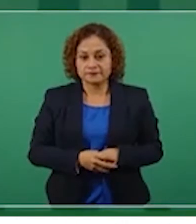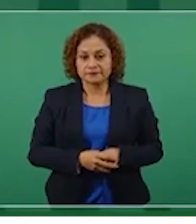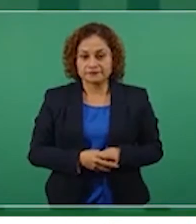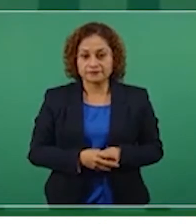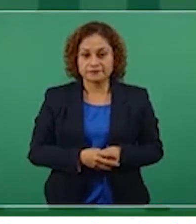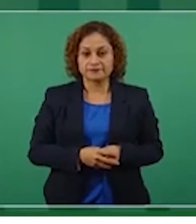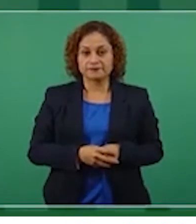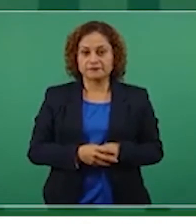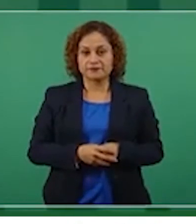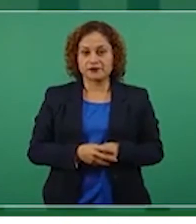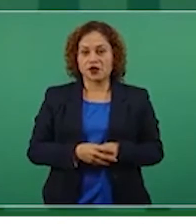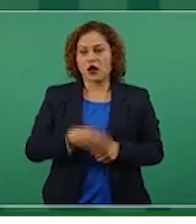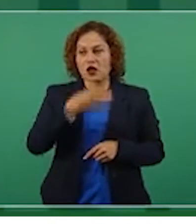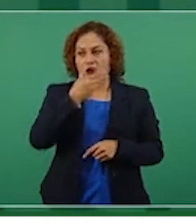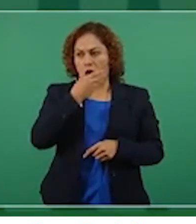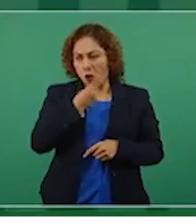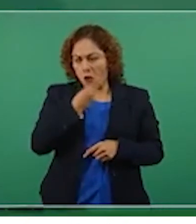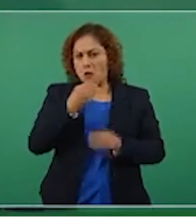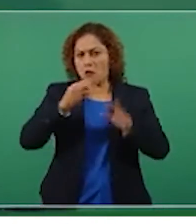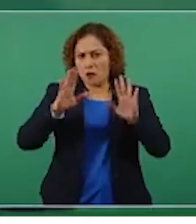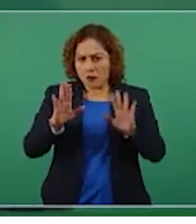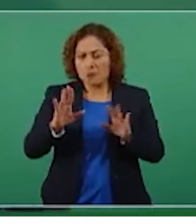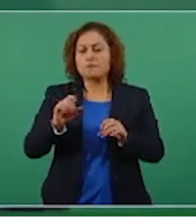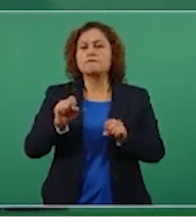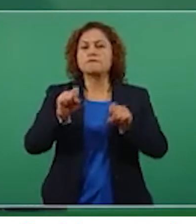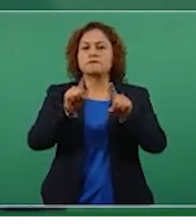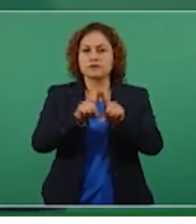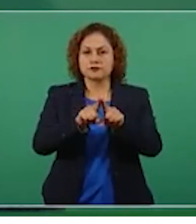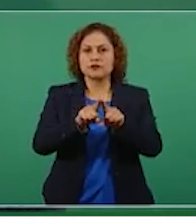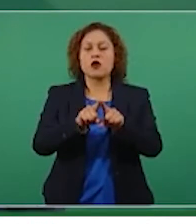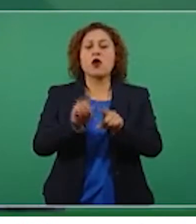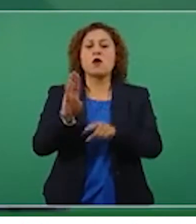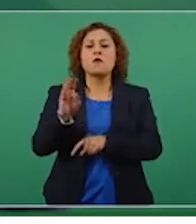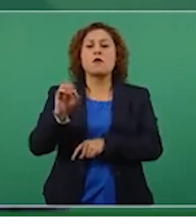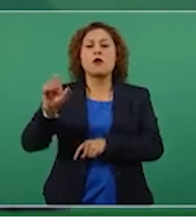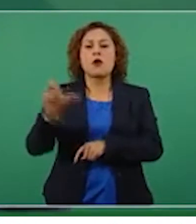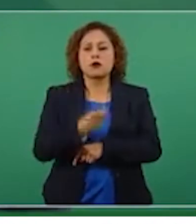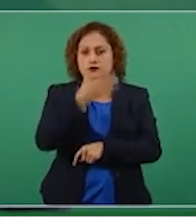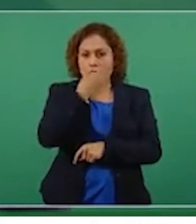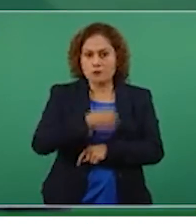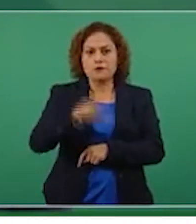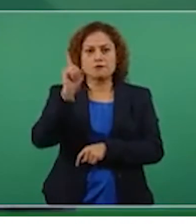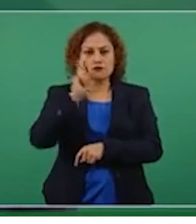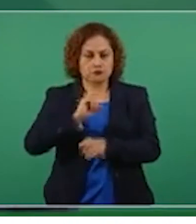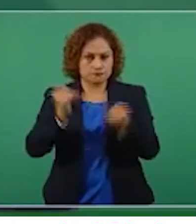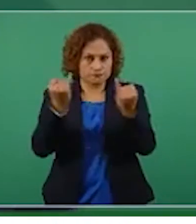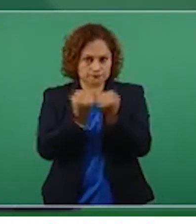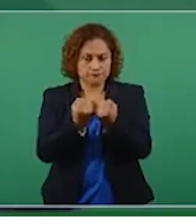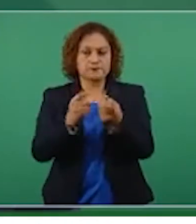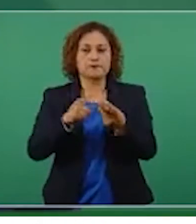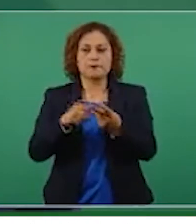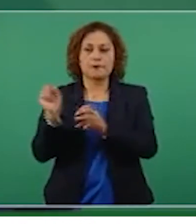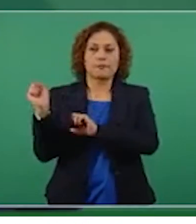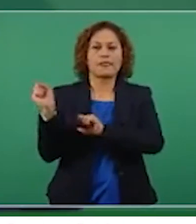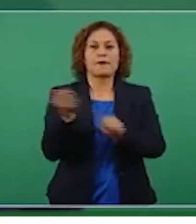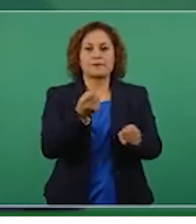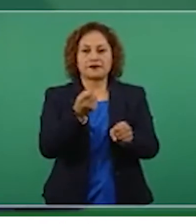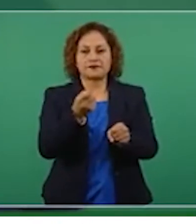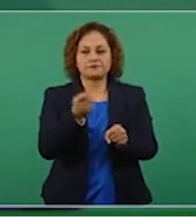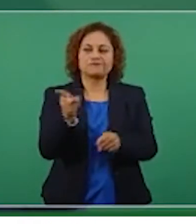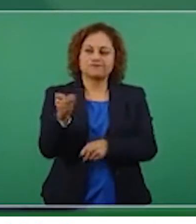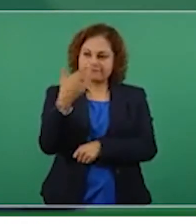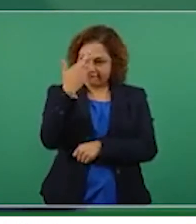excluir a los hombres. Boxeo también, hombres y mujeres. Y en el caso del béisbol, sí tenemos que pensar